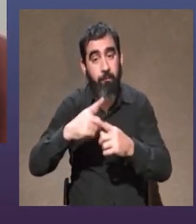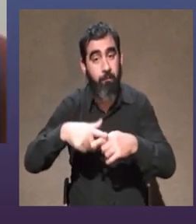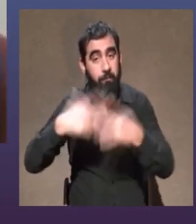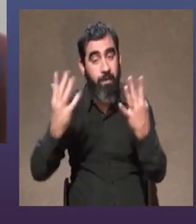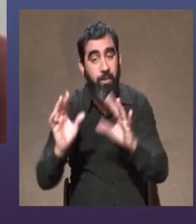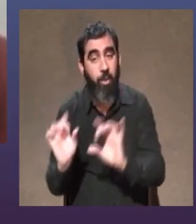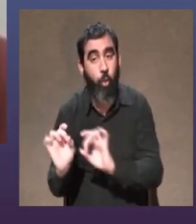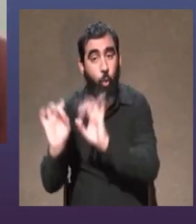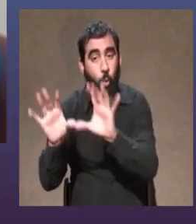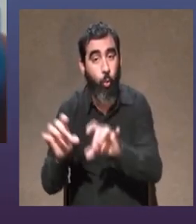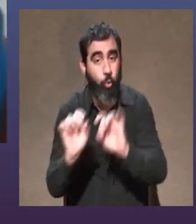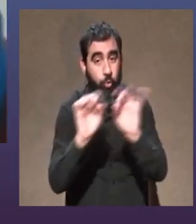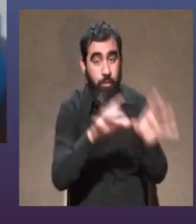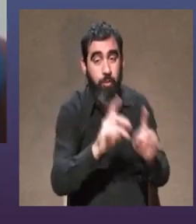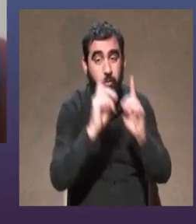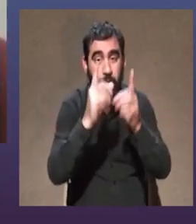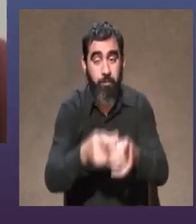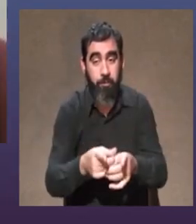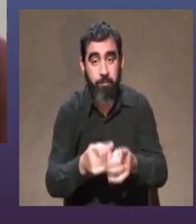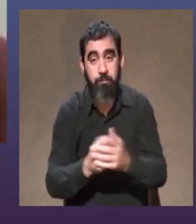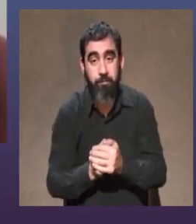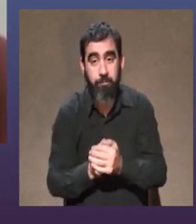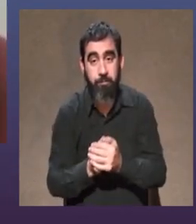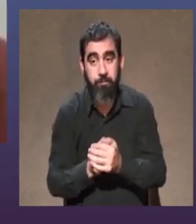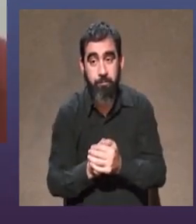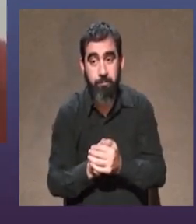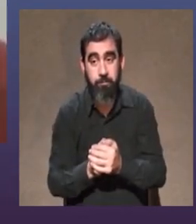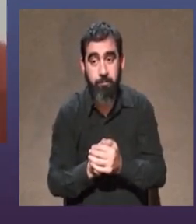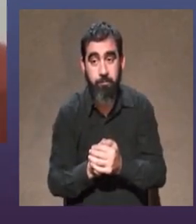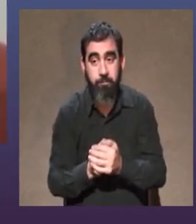celebrar el contagio del ritual